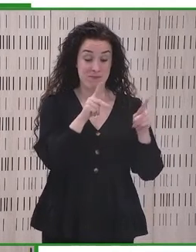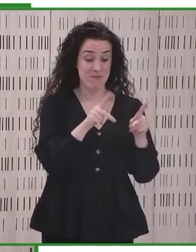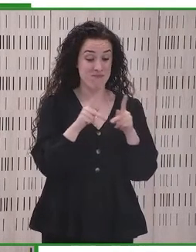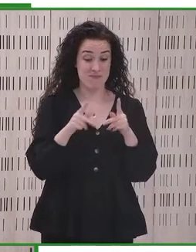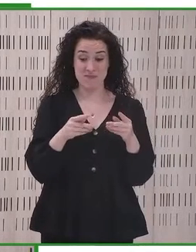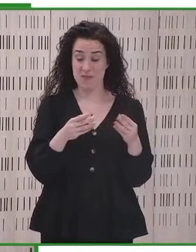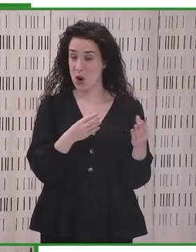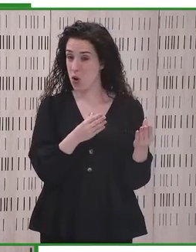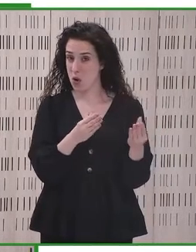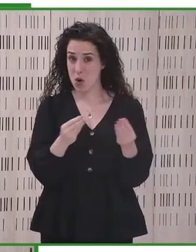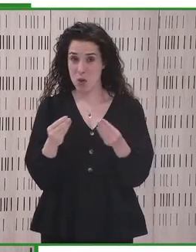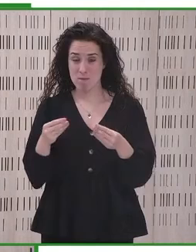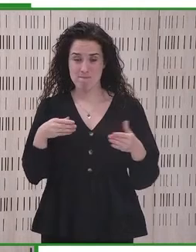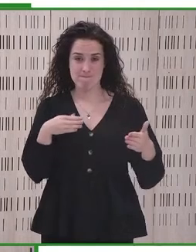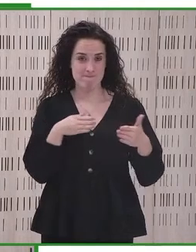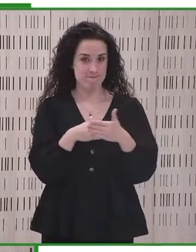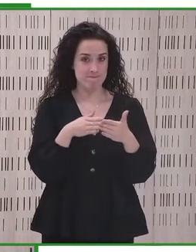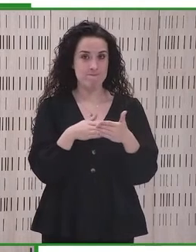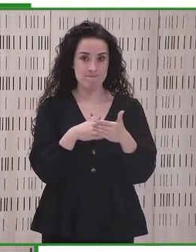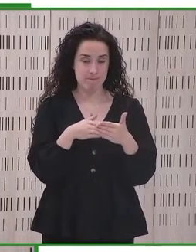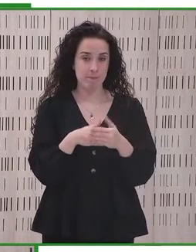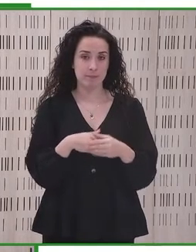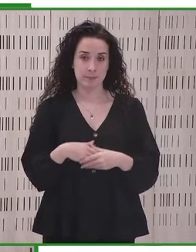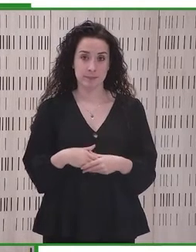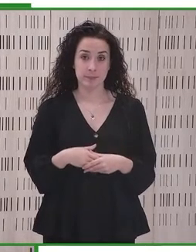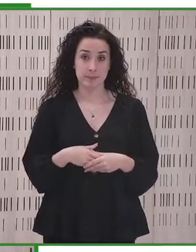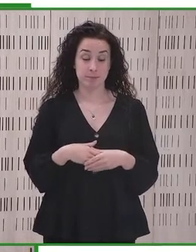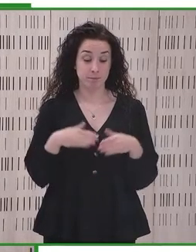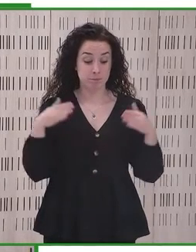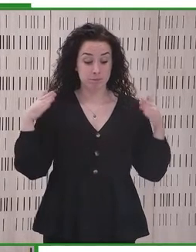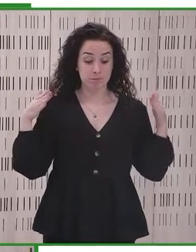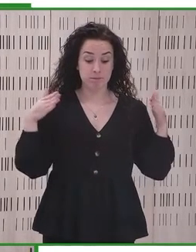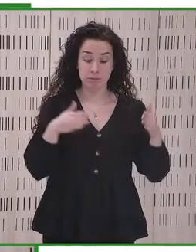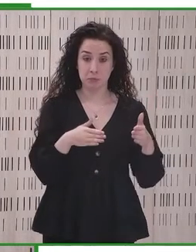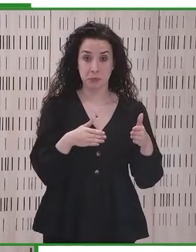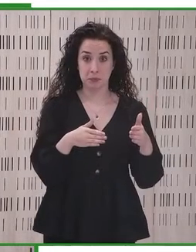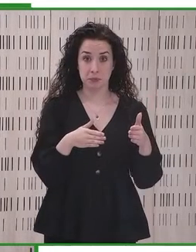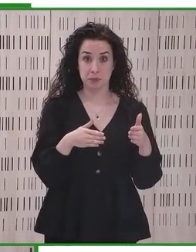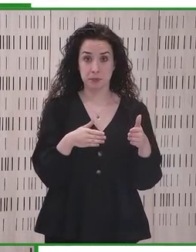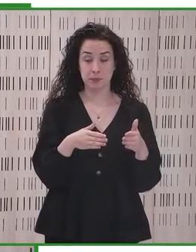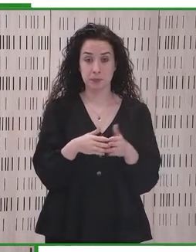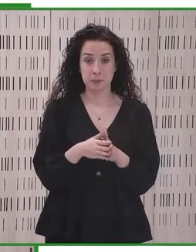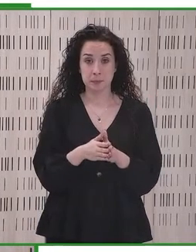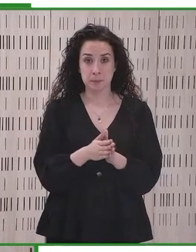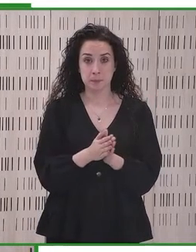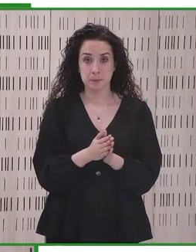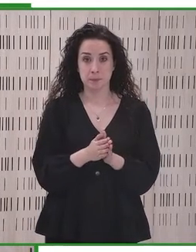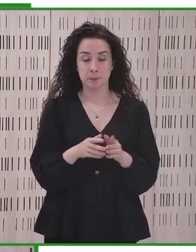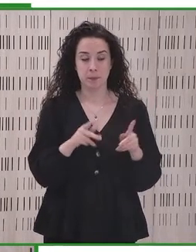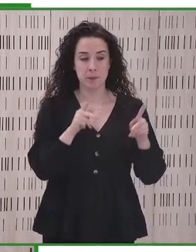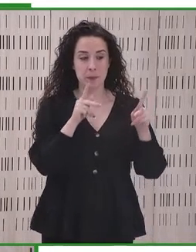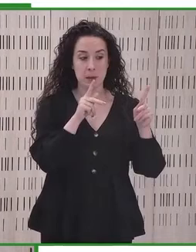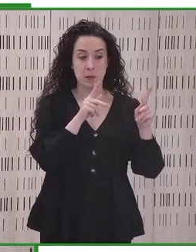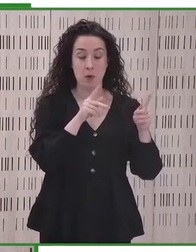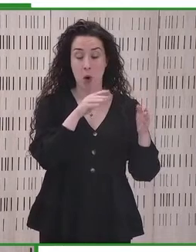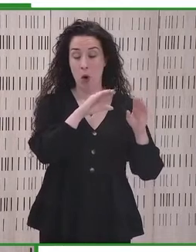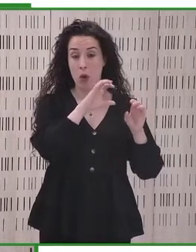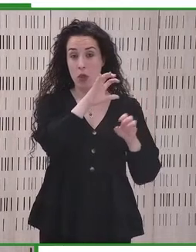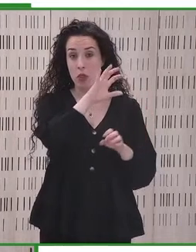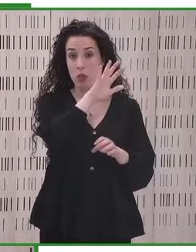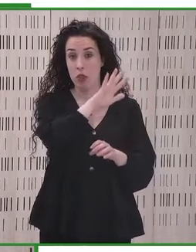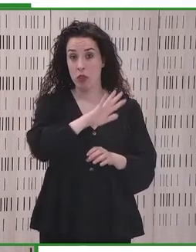poblaciones, particularmente para las poblaciones de